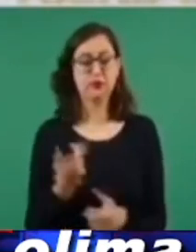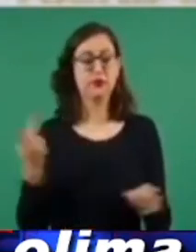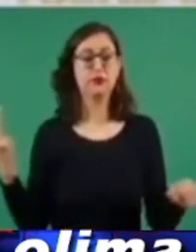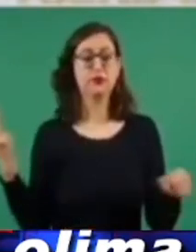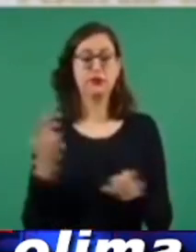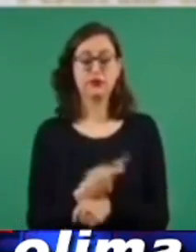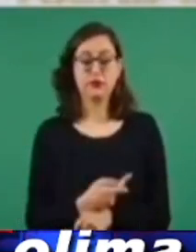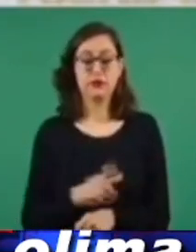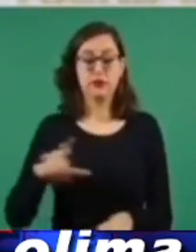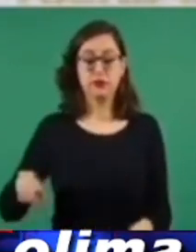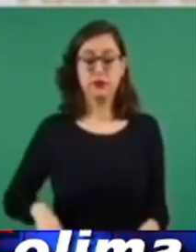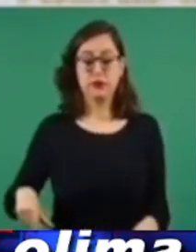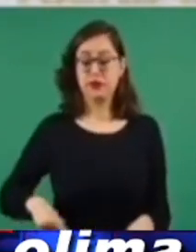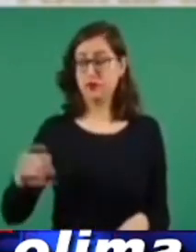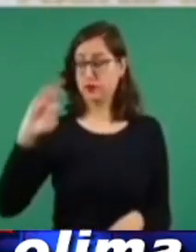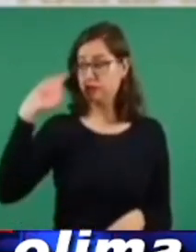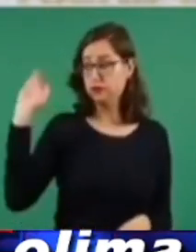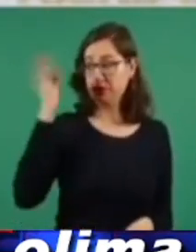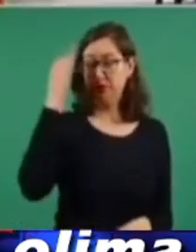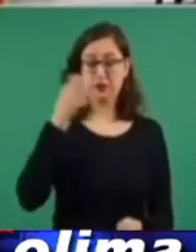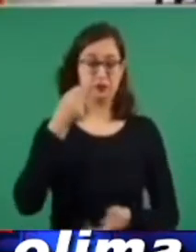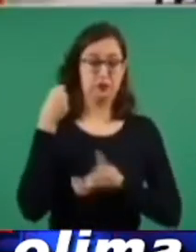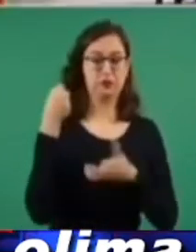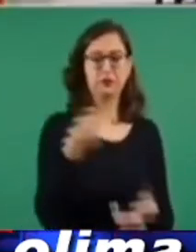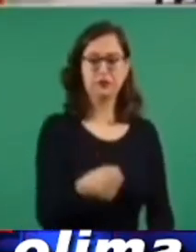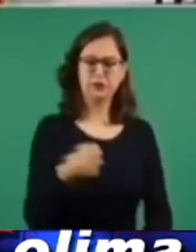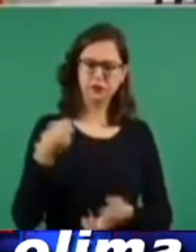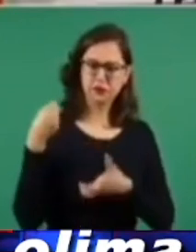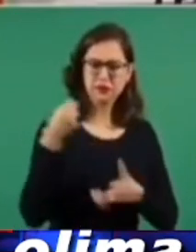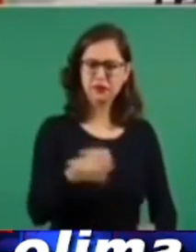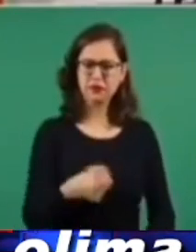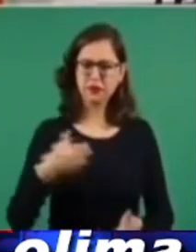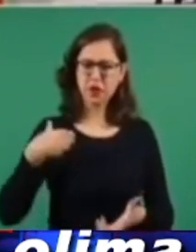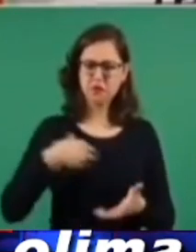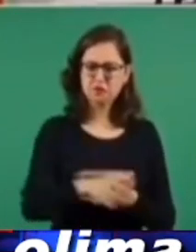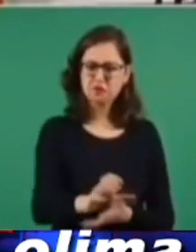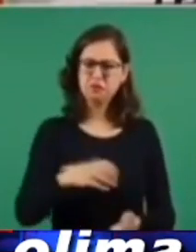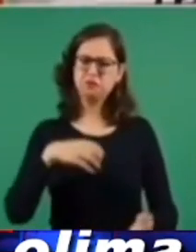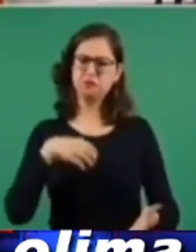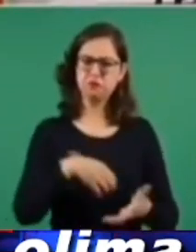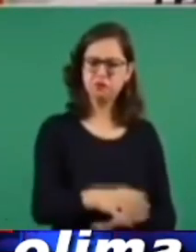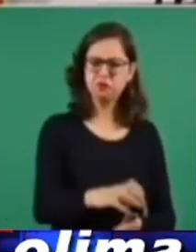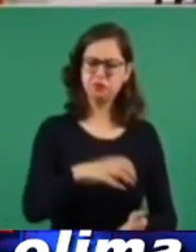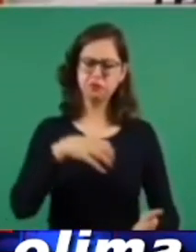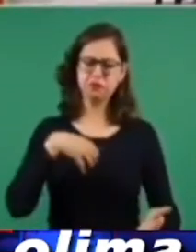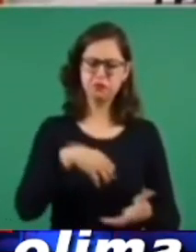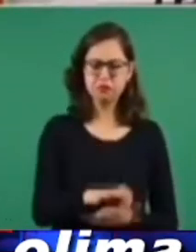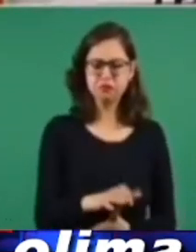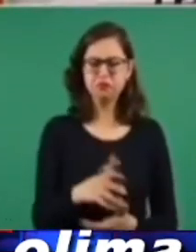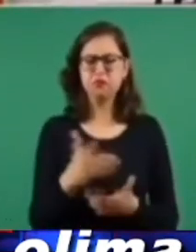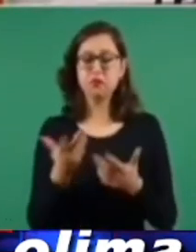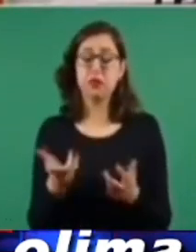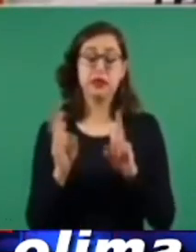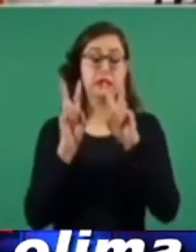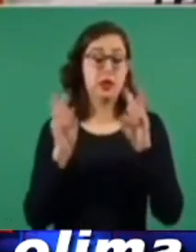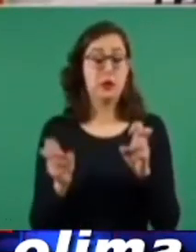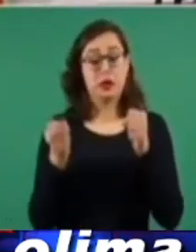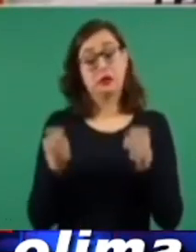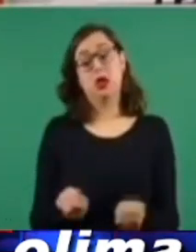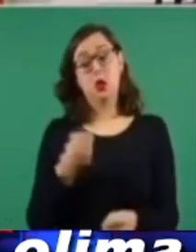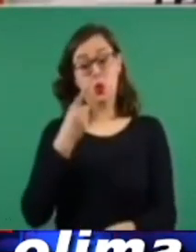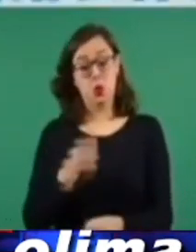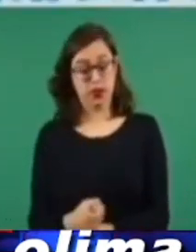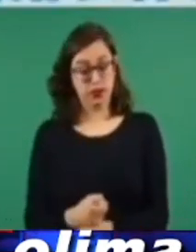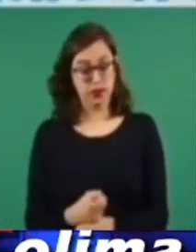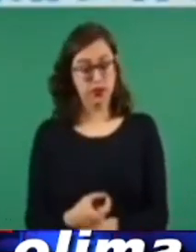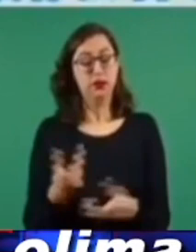concentradoras del gobierno federal a partir de empresas reconocidas en el ramo de seguridad. Cabe